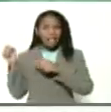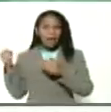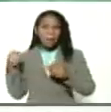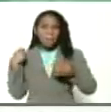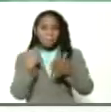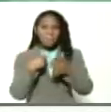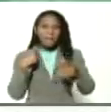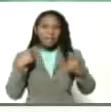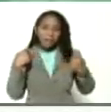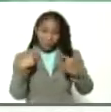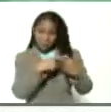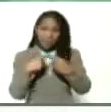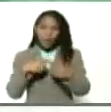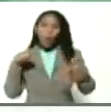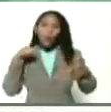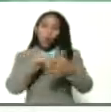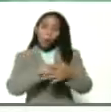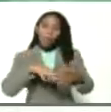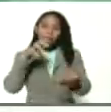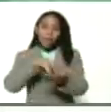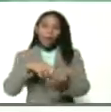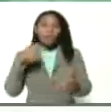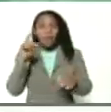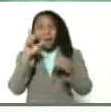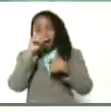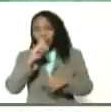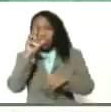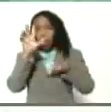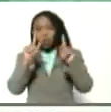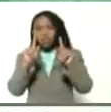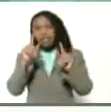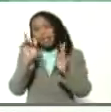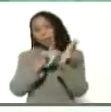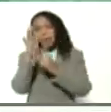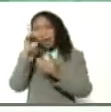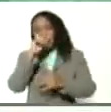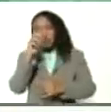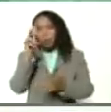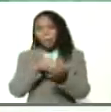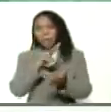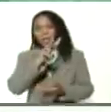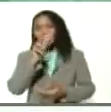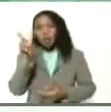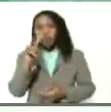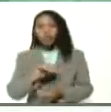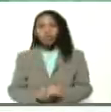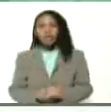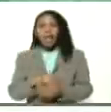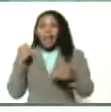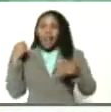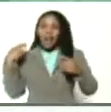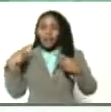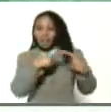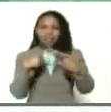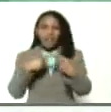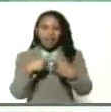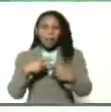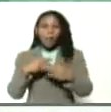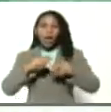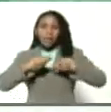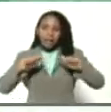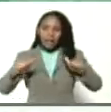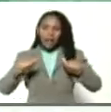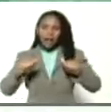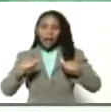llevó a un golpe de Estado el 11 de abril del año 2002. La batalla por la tierra, la batalla por la